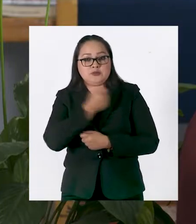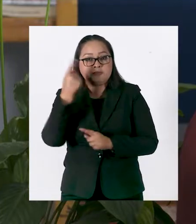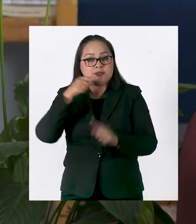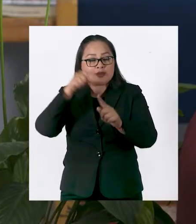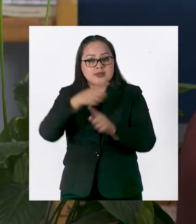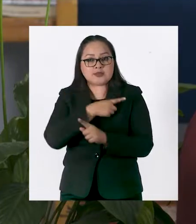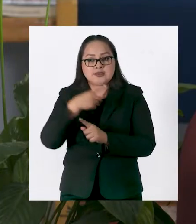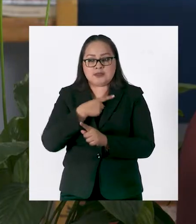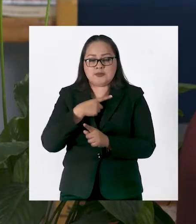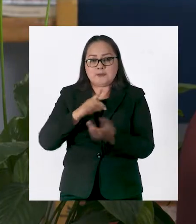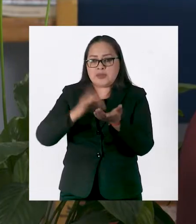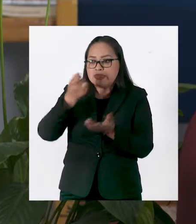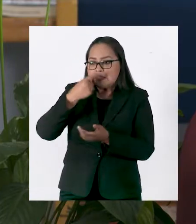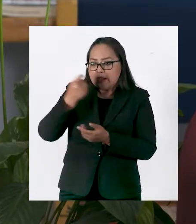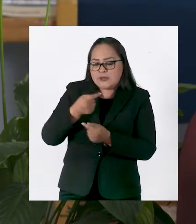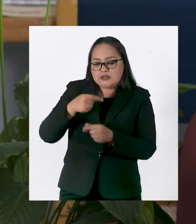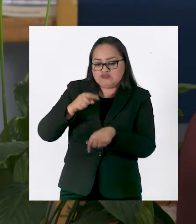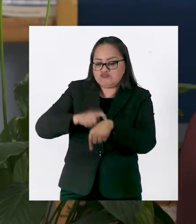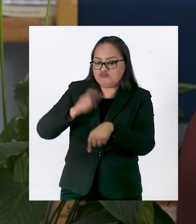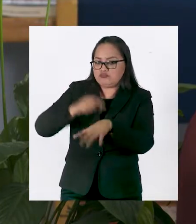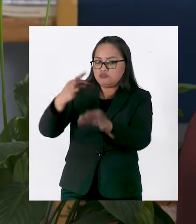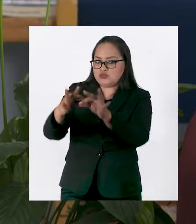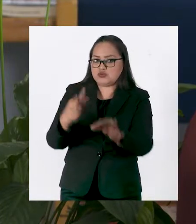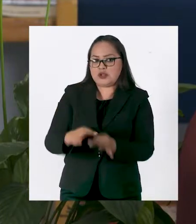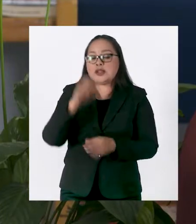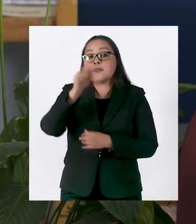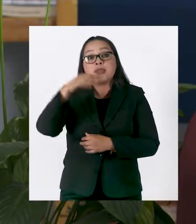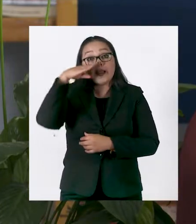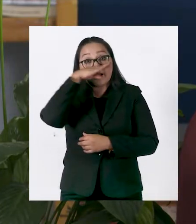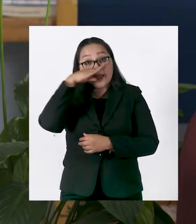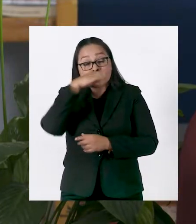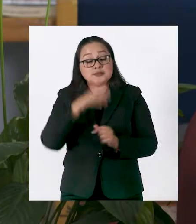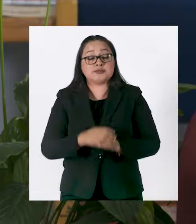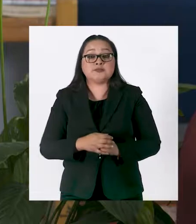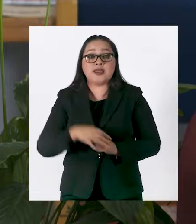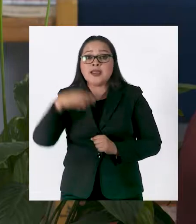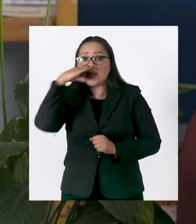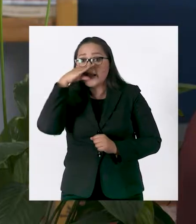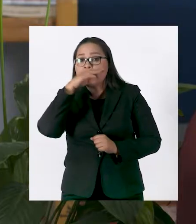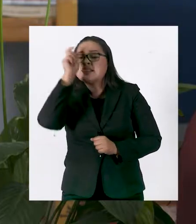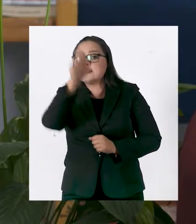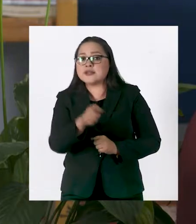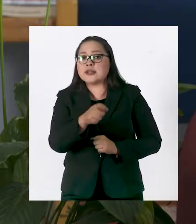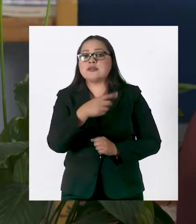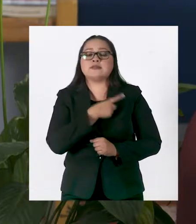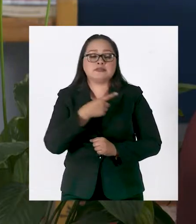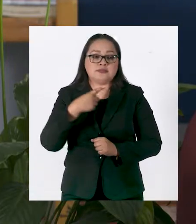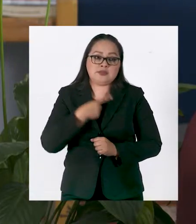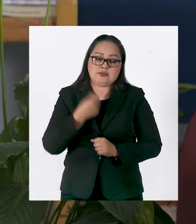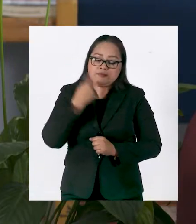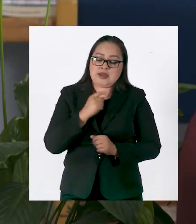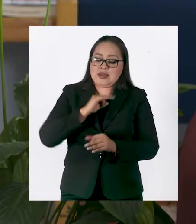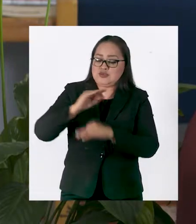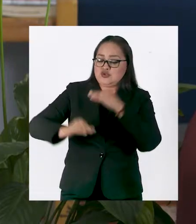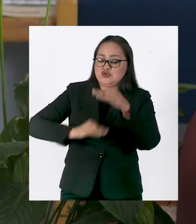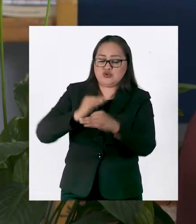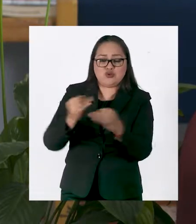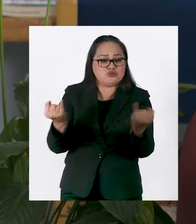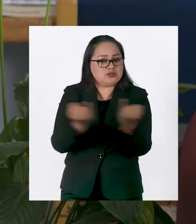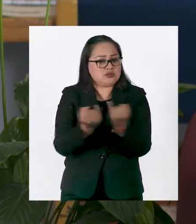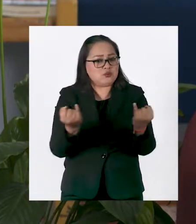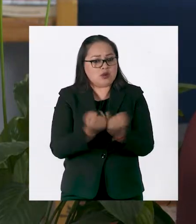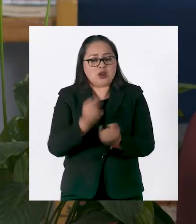Vamos a apoyar temas y propuestas concretas en materia de salud para que hayan medicamentos de manera oportuna y de manera